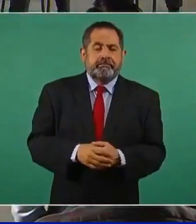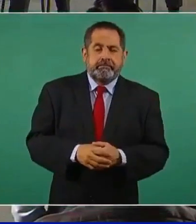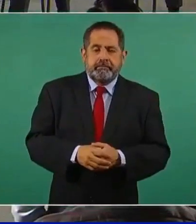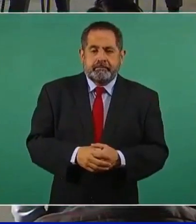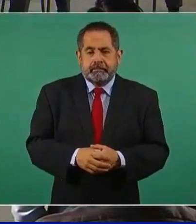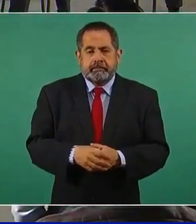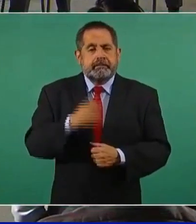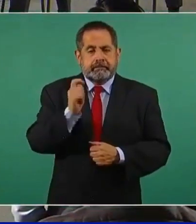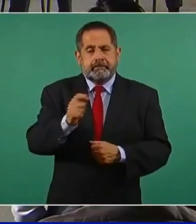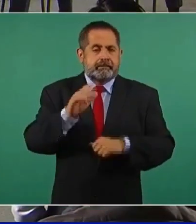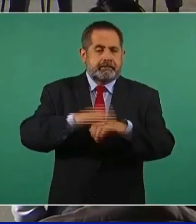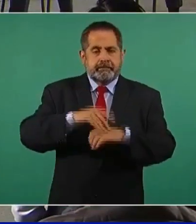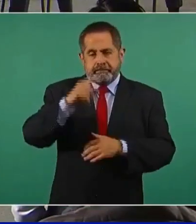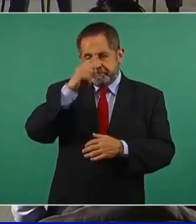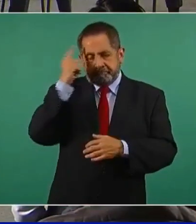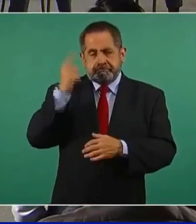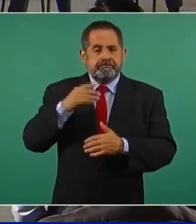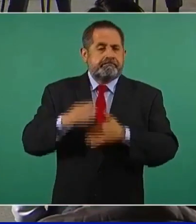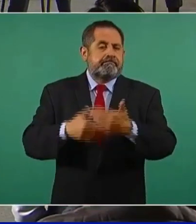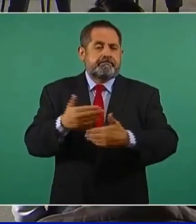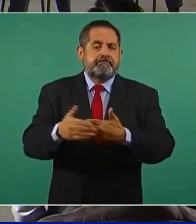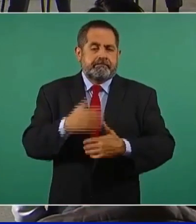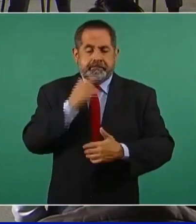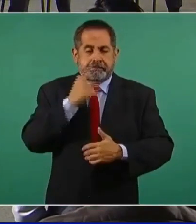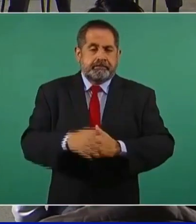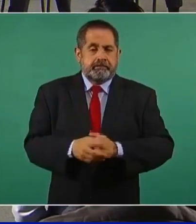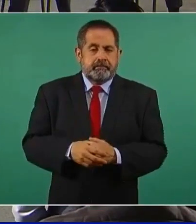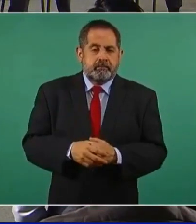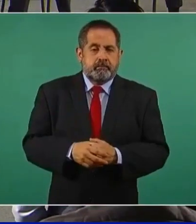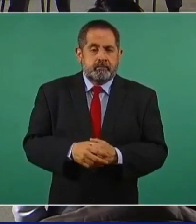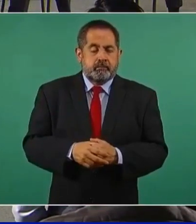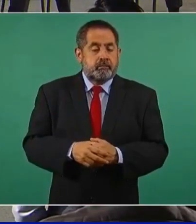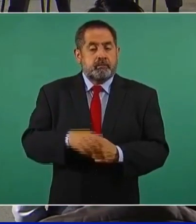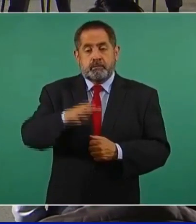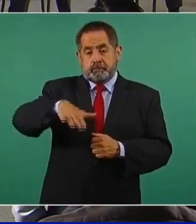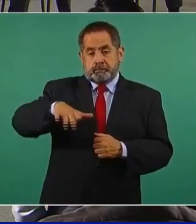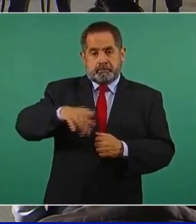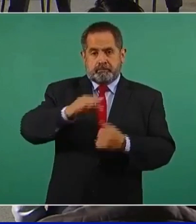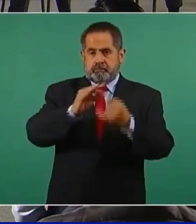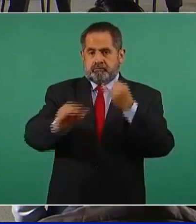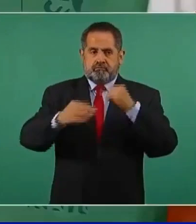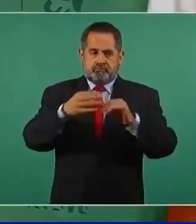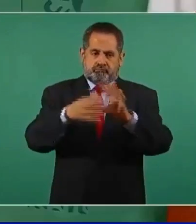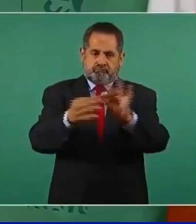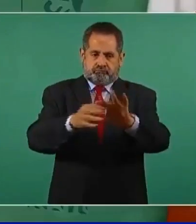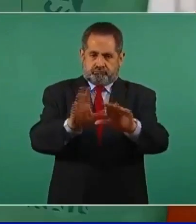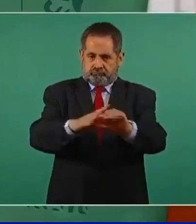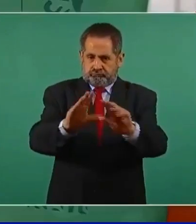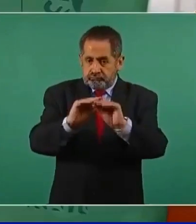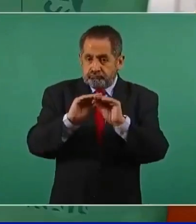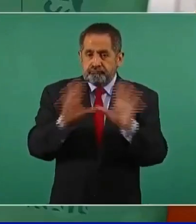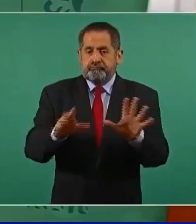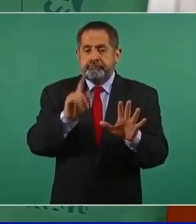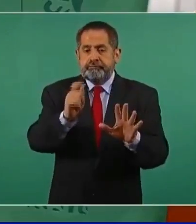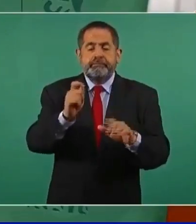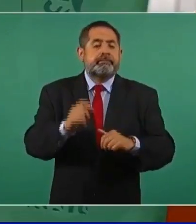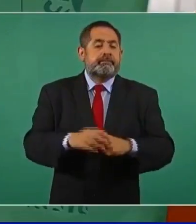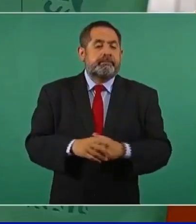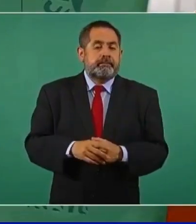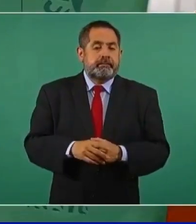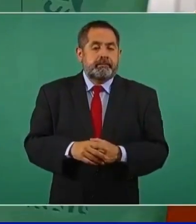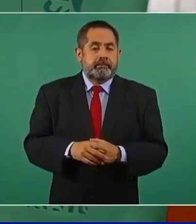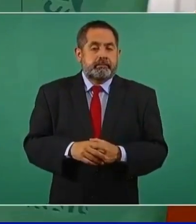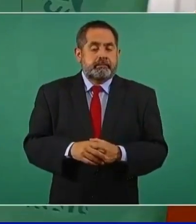eso consideramos que va a facilitar las cosas. Ahora, último elemento que queremos dejar muy claro, no es